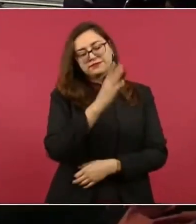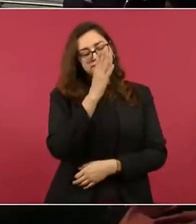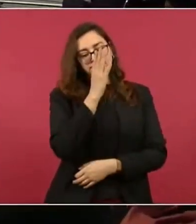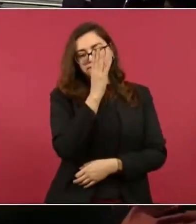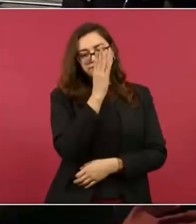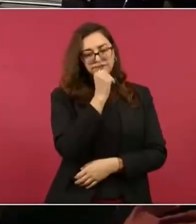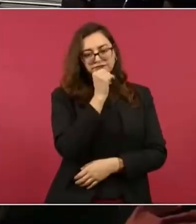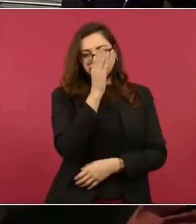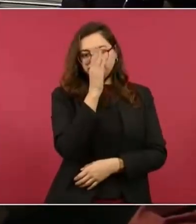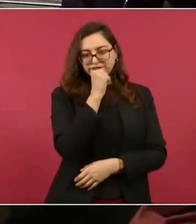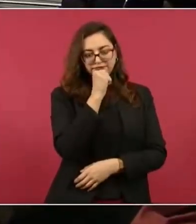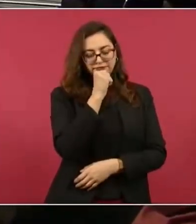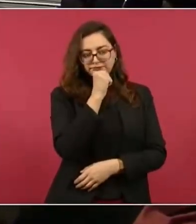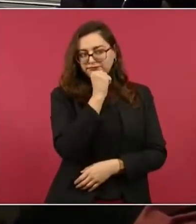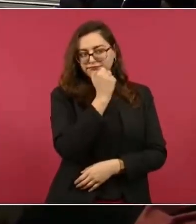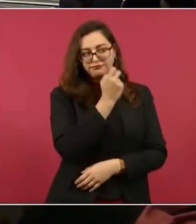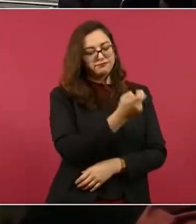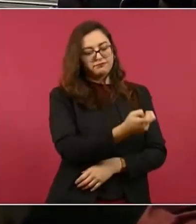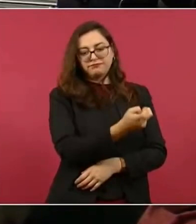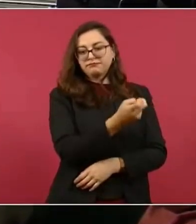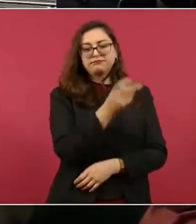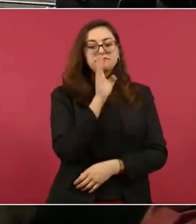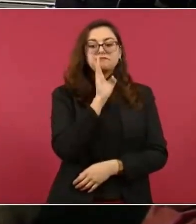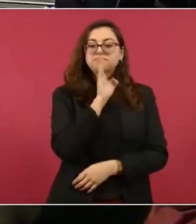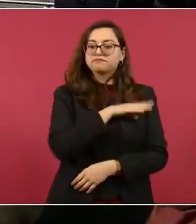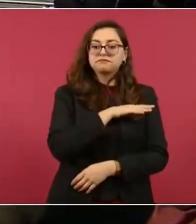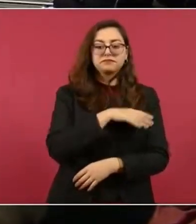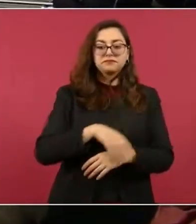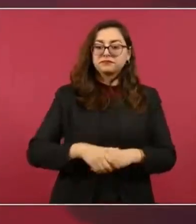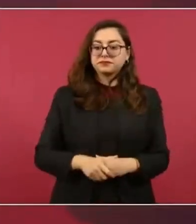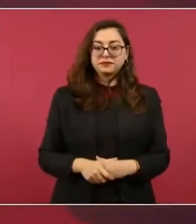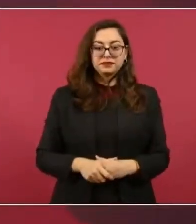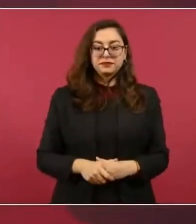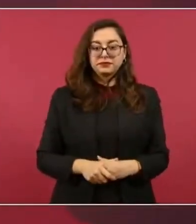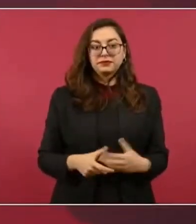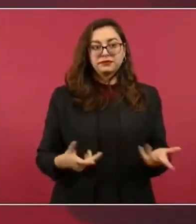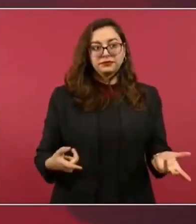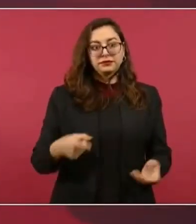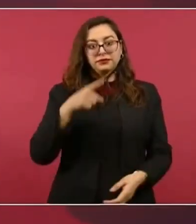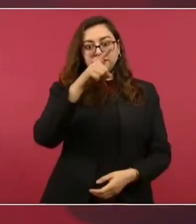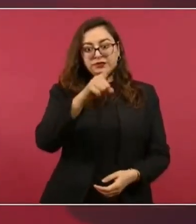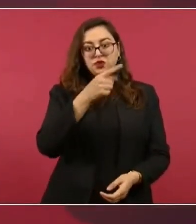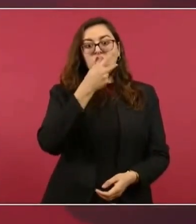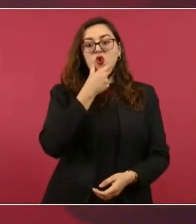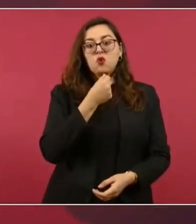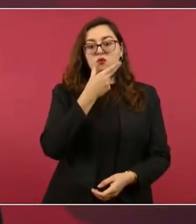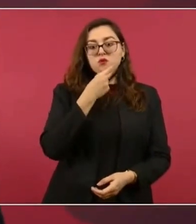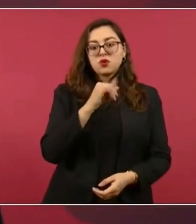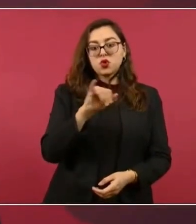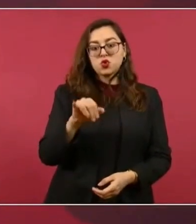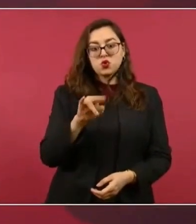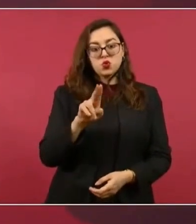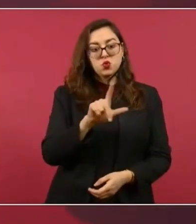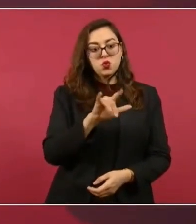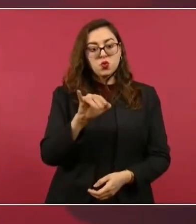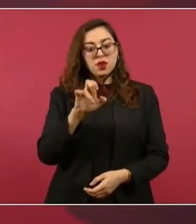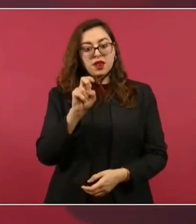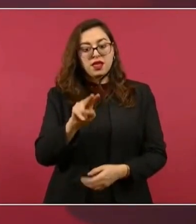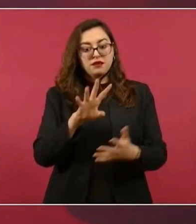sería el mantener más tiempo en la cárcel a Assange,